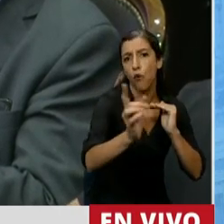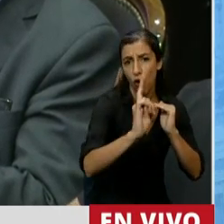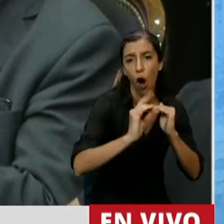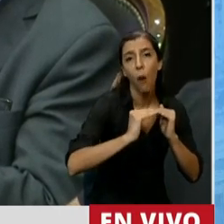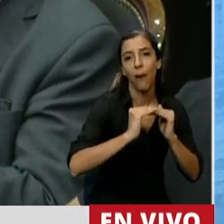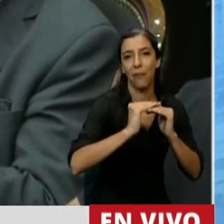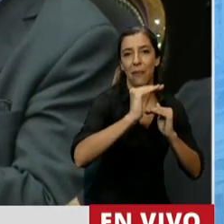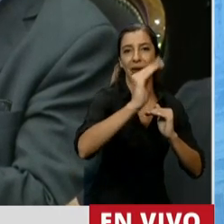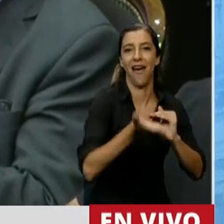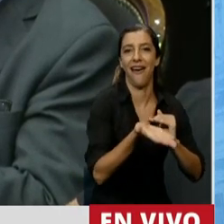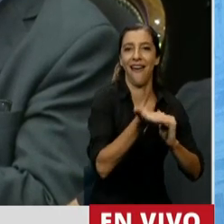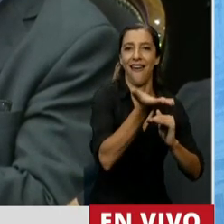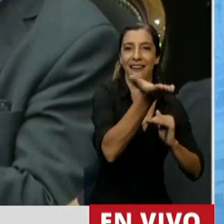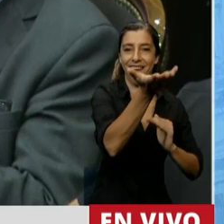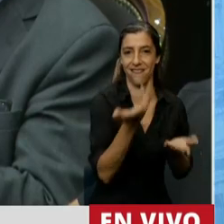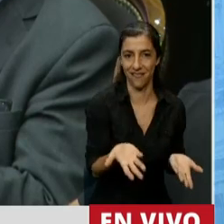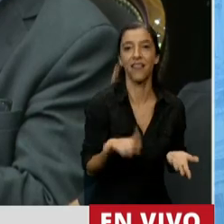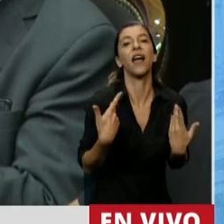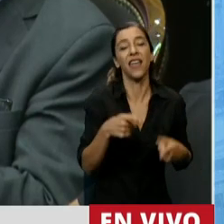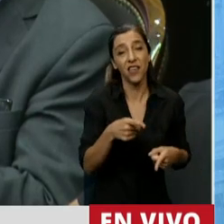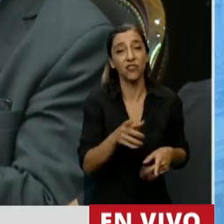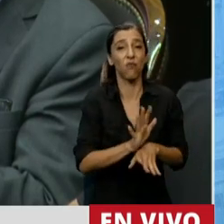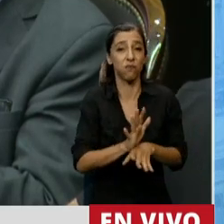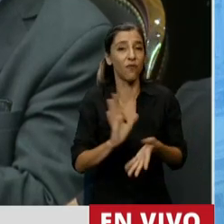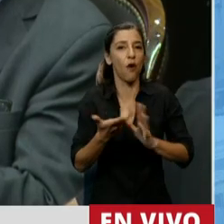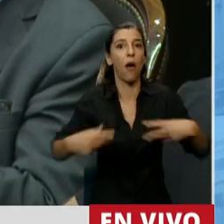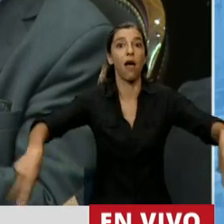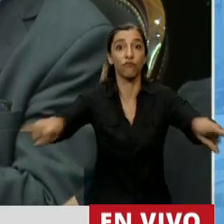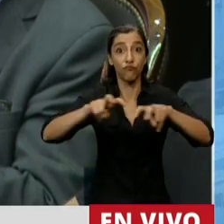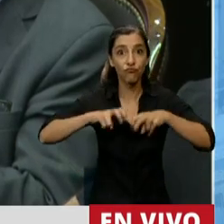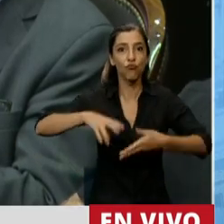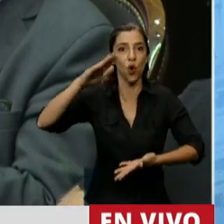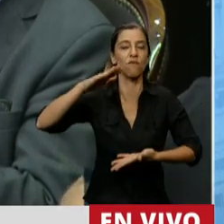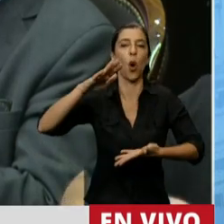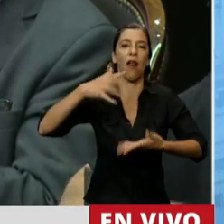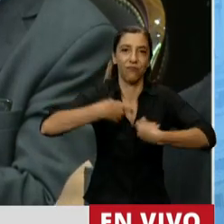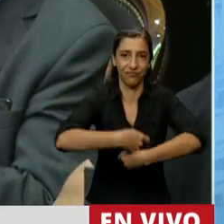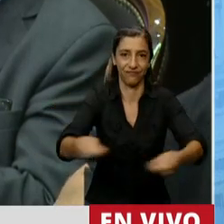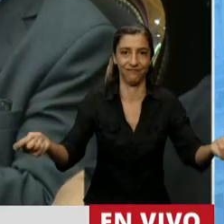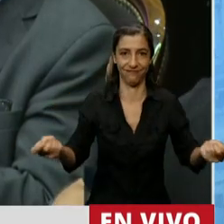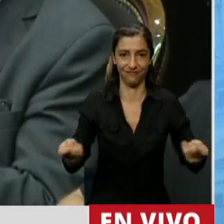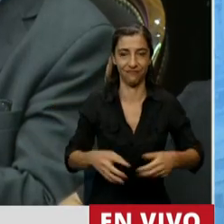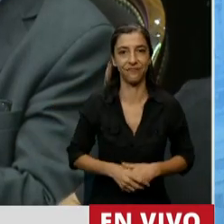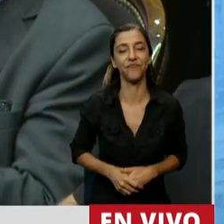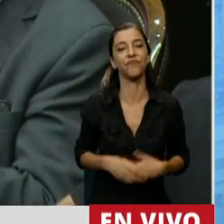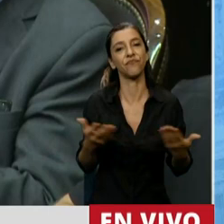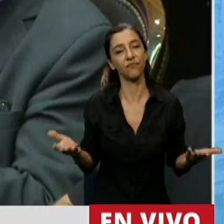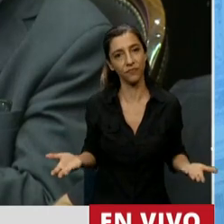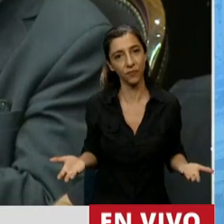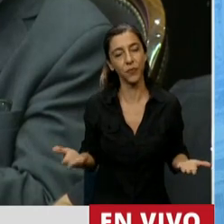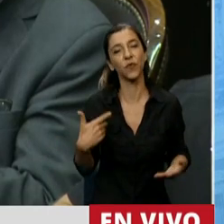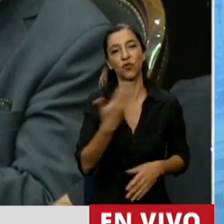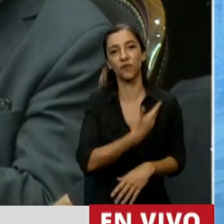hay un proceso de redistribución del ingreso en la República Argentina. Así que,